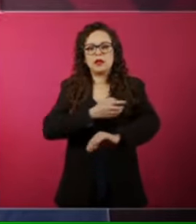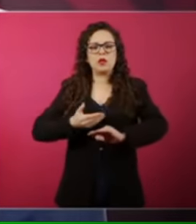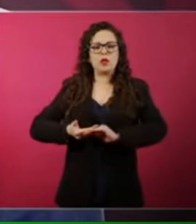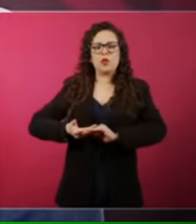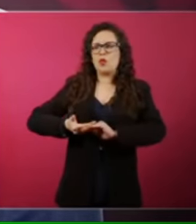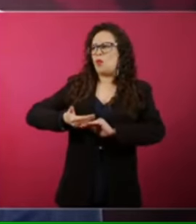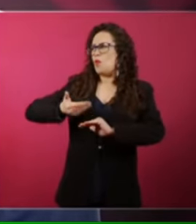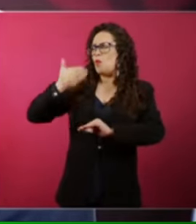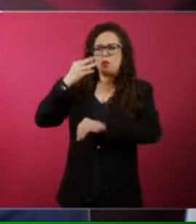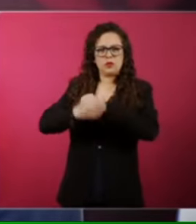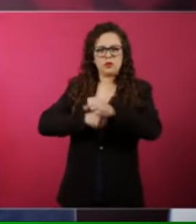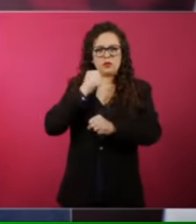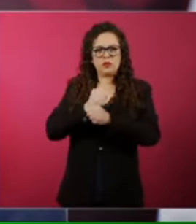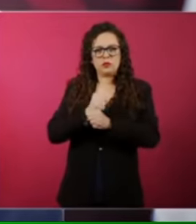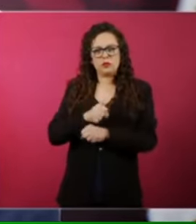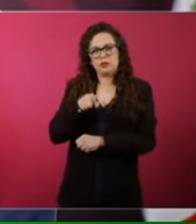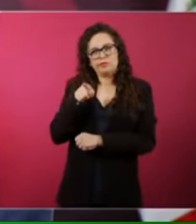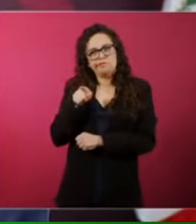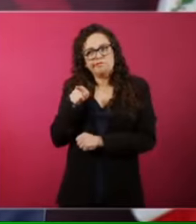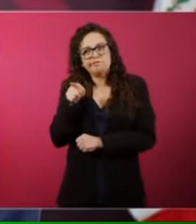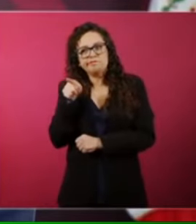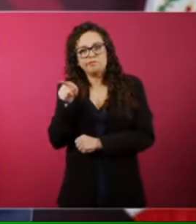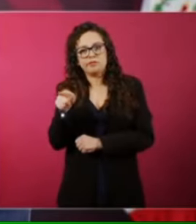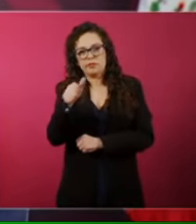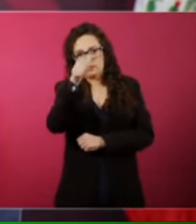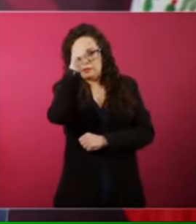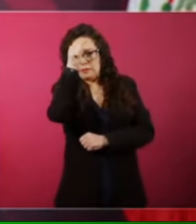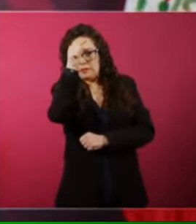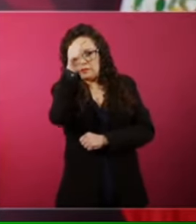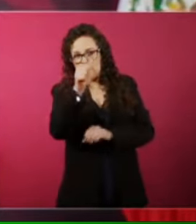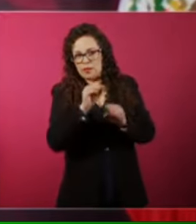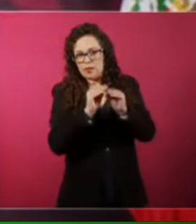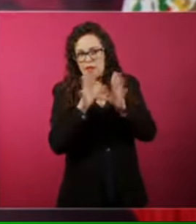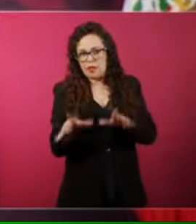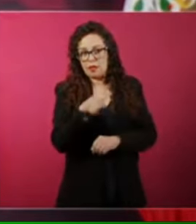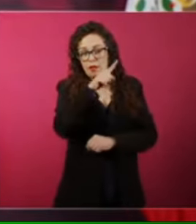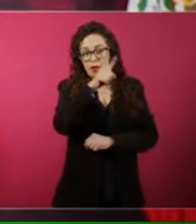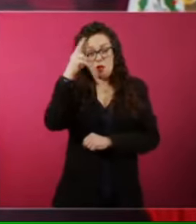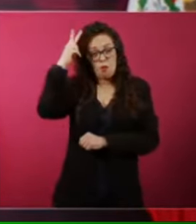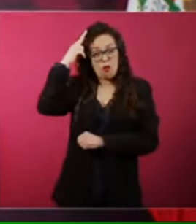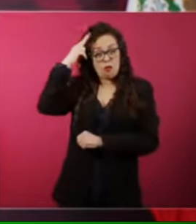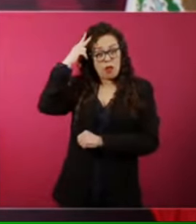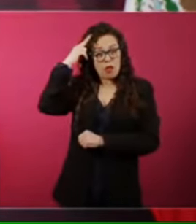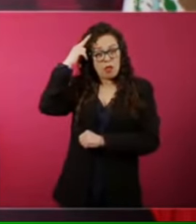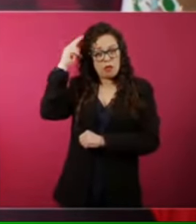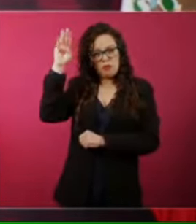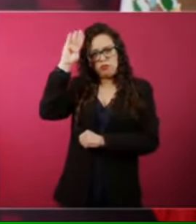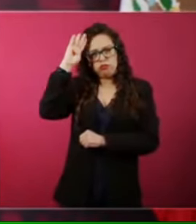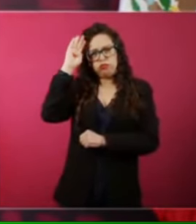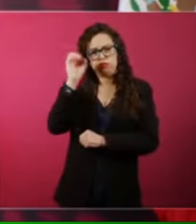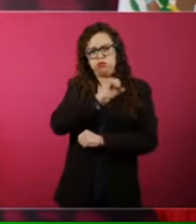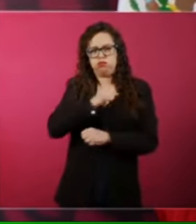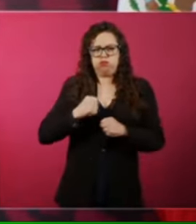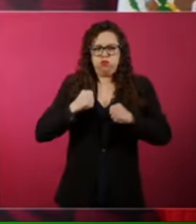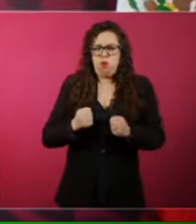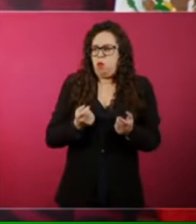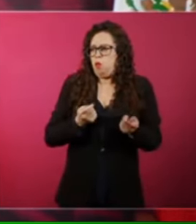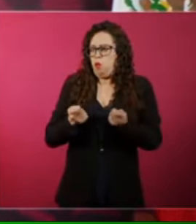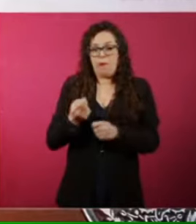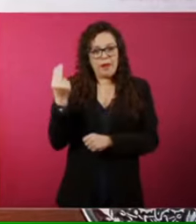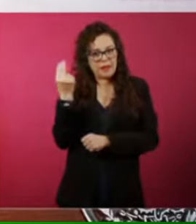era un dictador. Y que había que luchar en contra de su régimen.